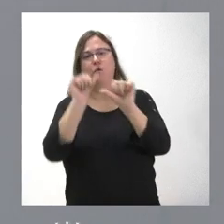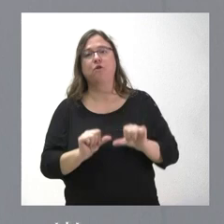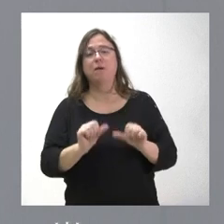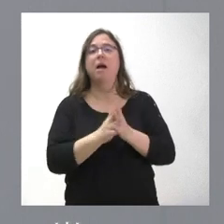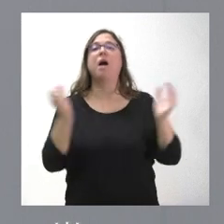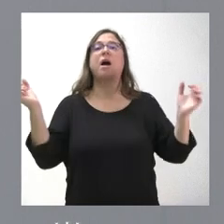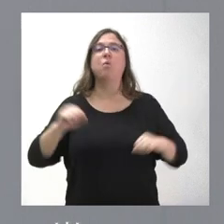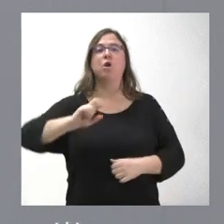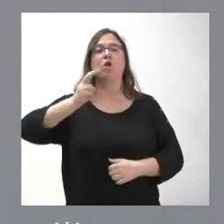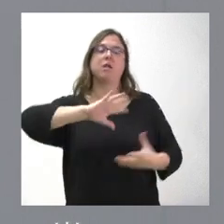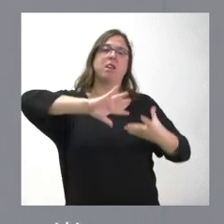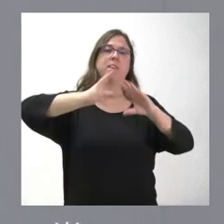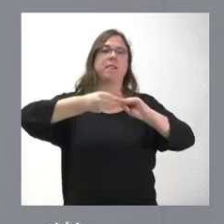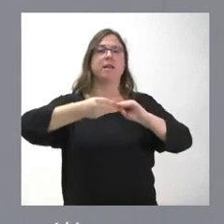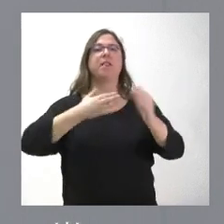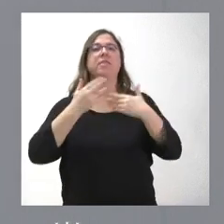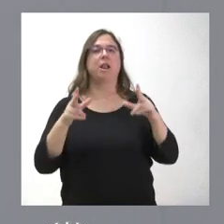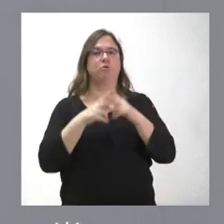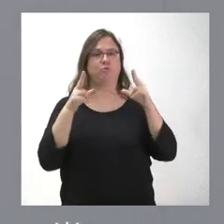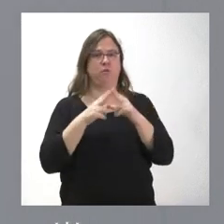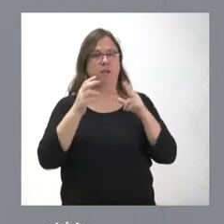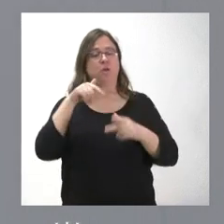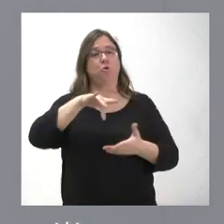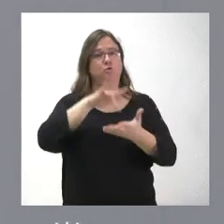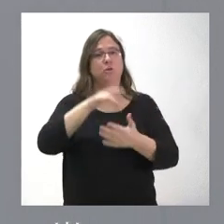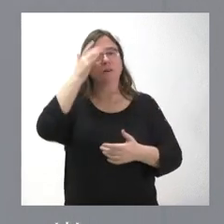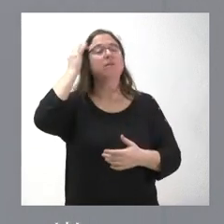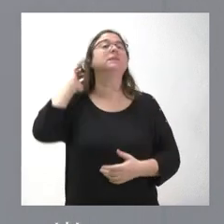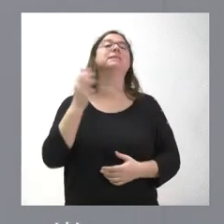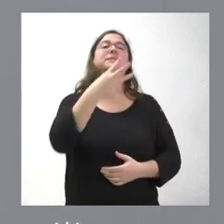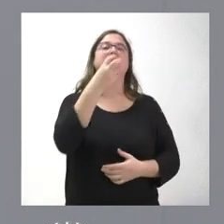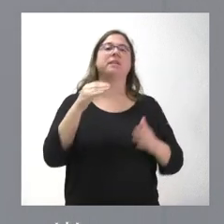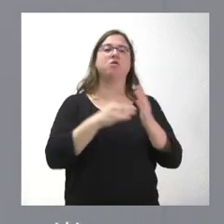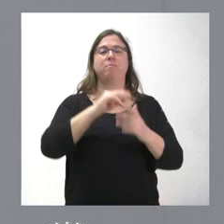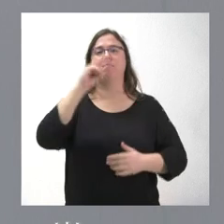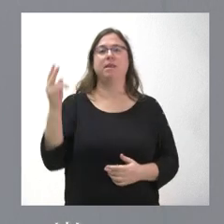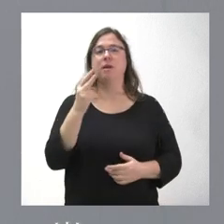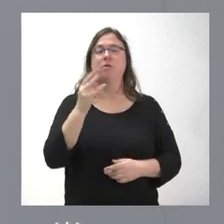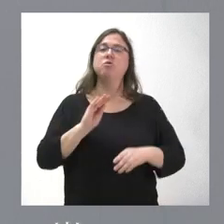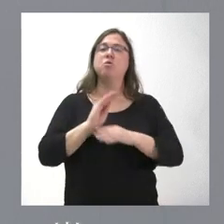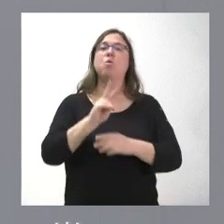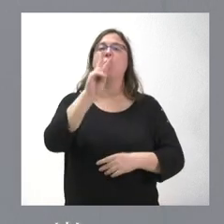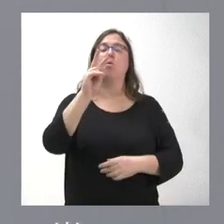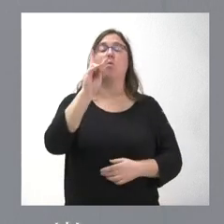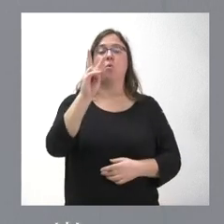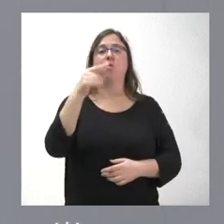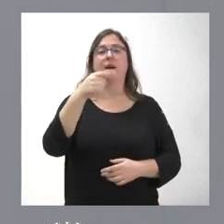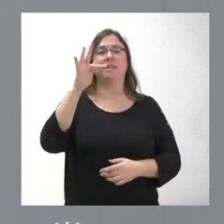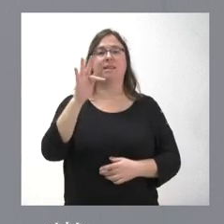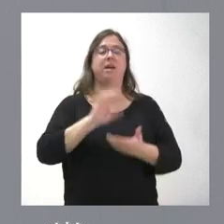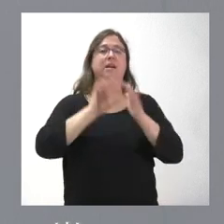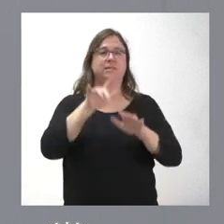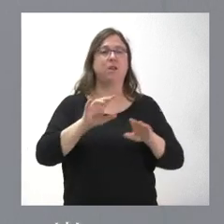acuerdo añadido a los del diálogo social que hemos señalado hoy. Son 300.000 euros que se destinan a UGT Castilla y León, la